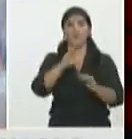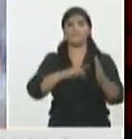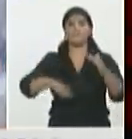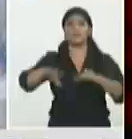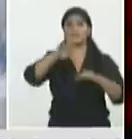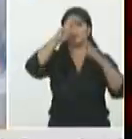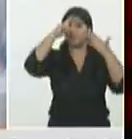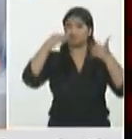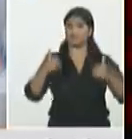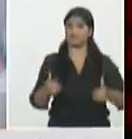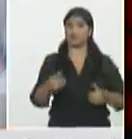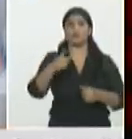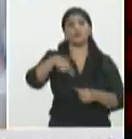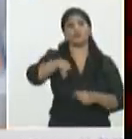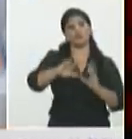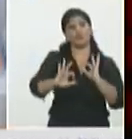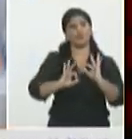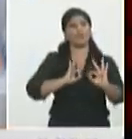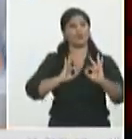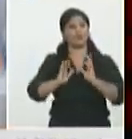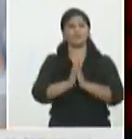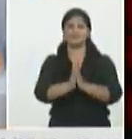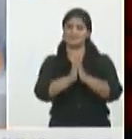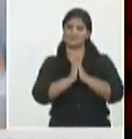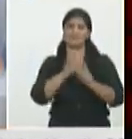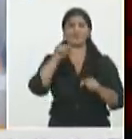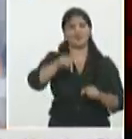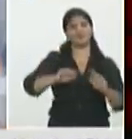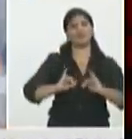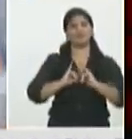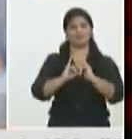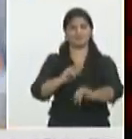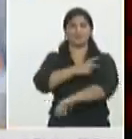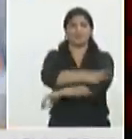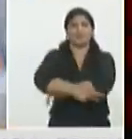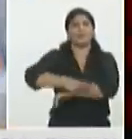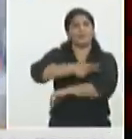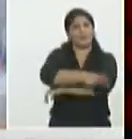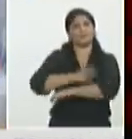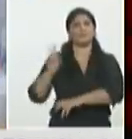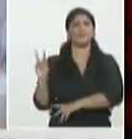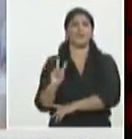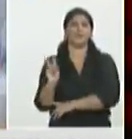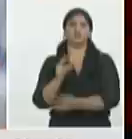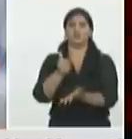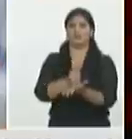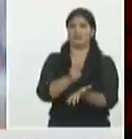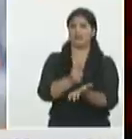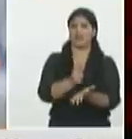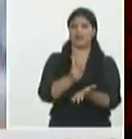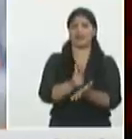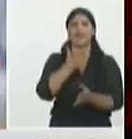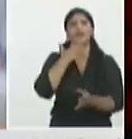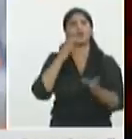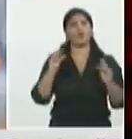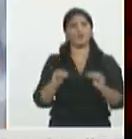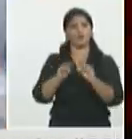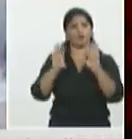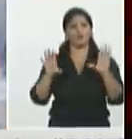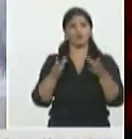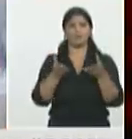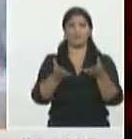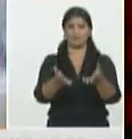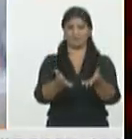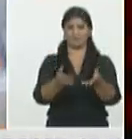-19 ponemos punto final a este contacto desde Caracas la capital de la República Bolivariana de Venezuela